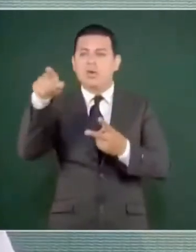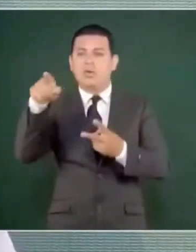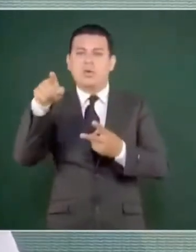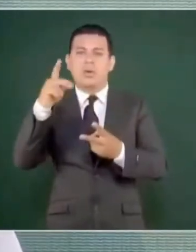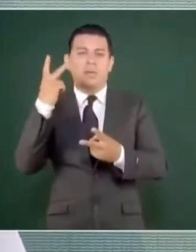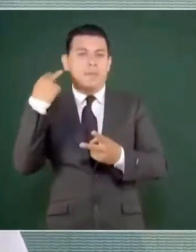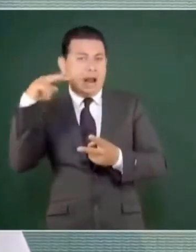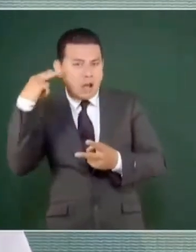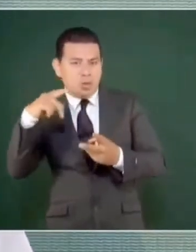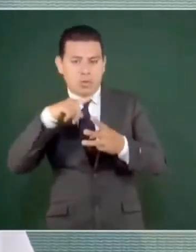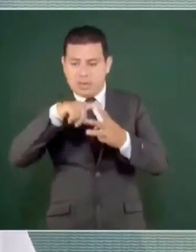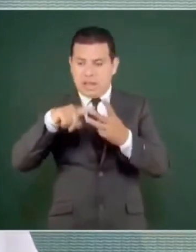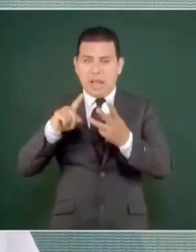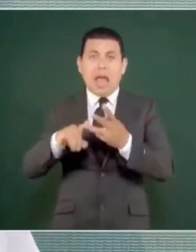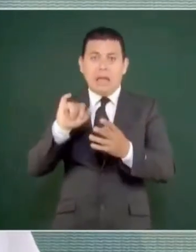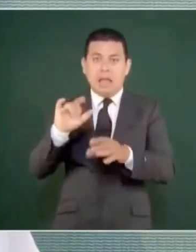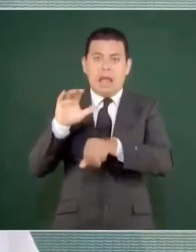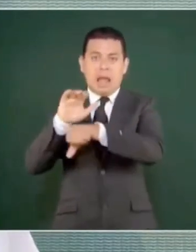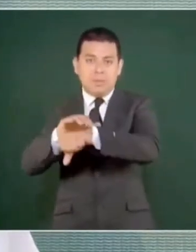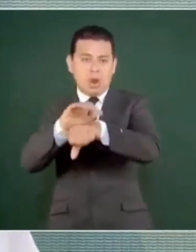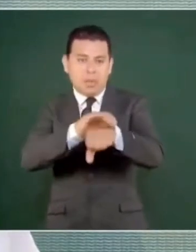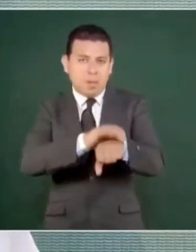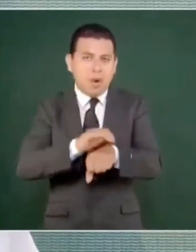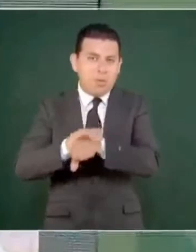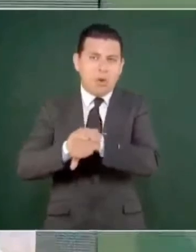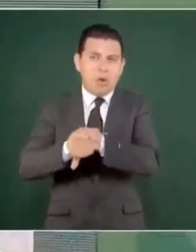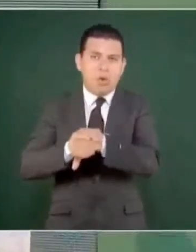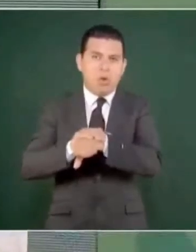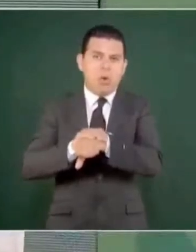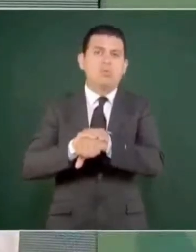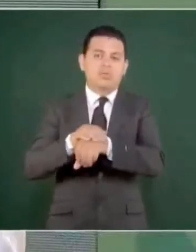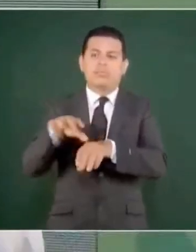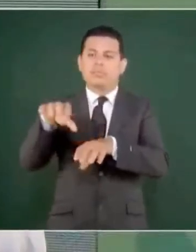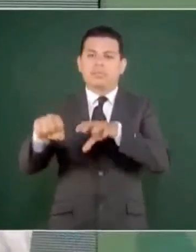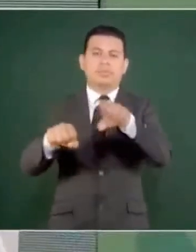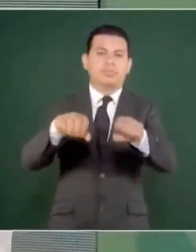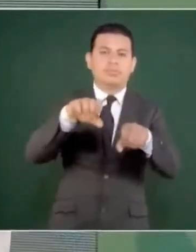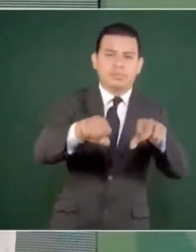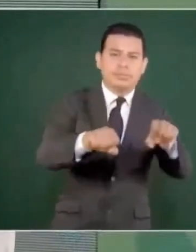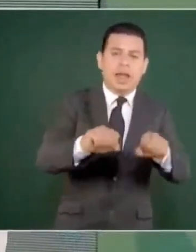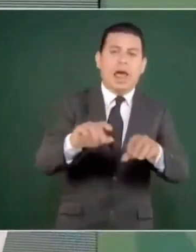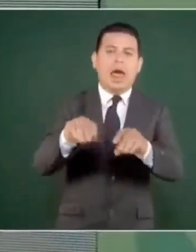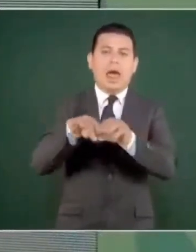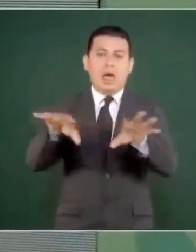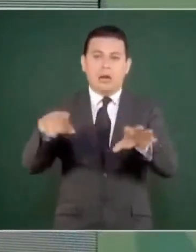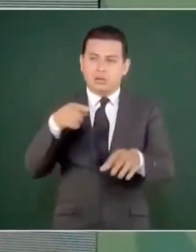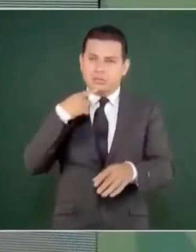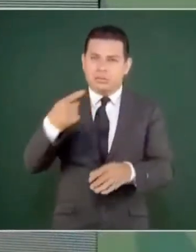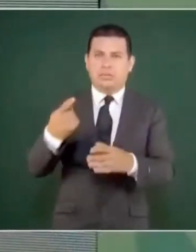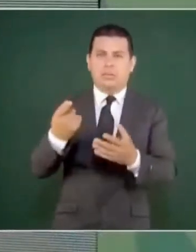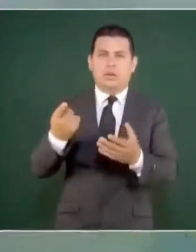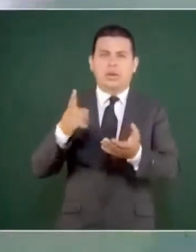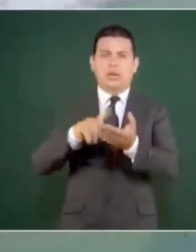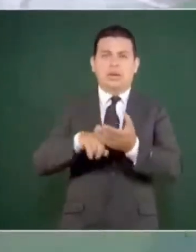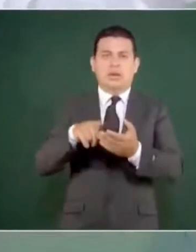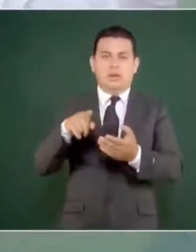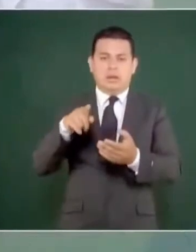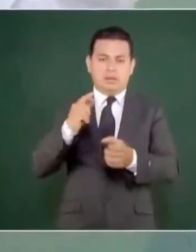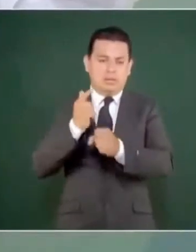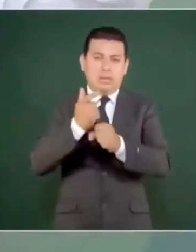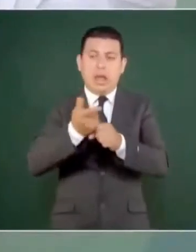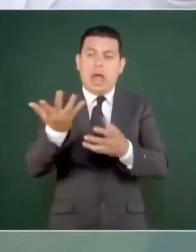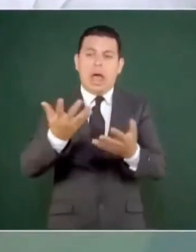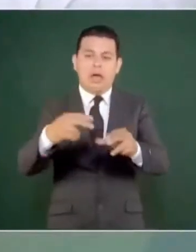de Veracruz en la época de Porfirio Díaz. Pearson hizo el ferrocarril